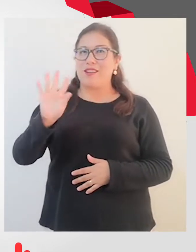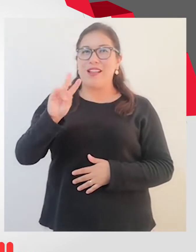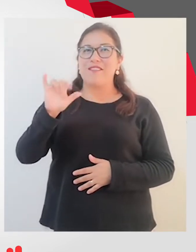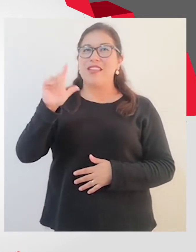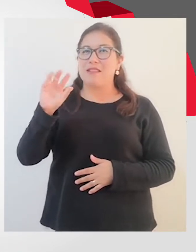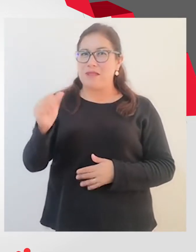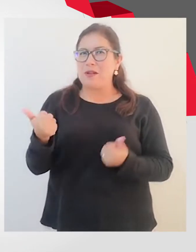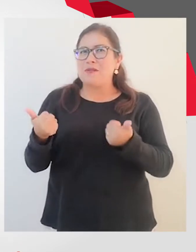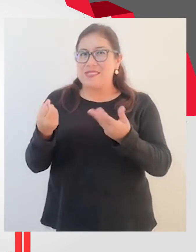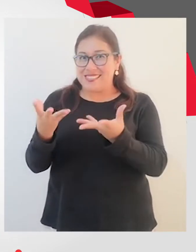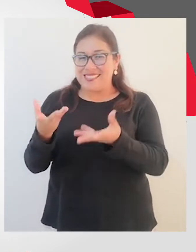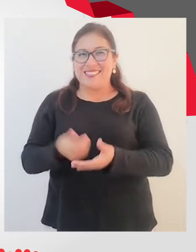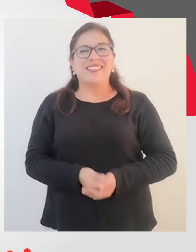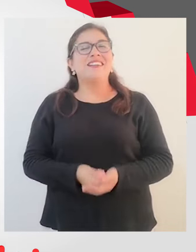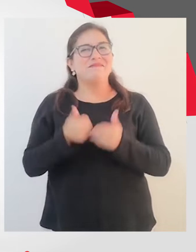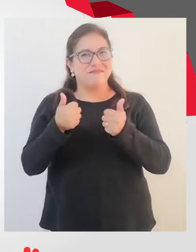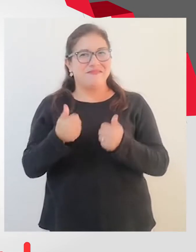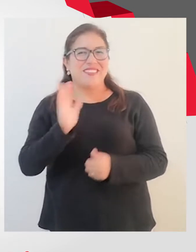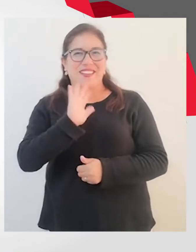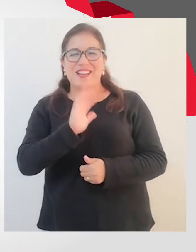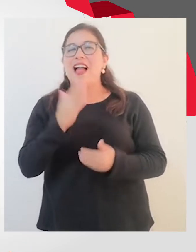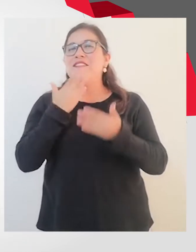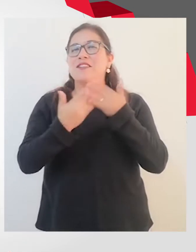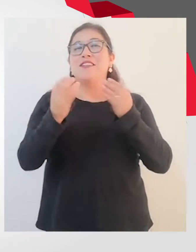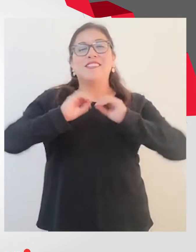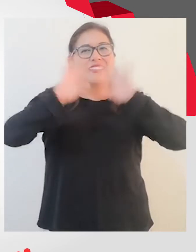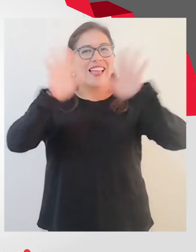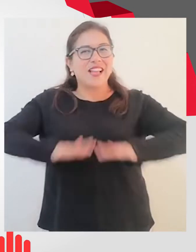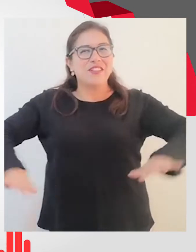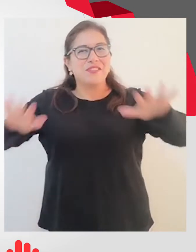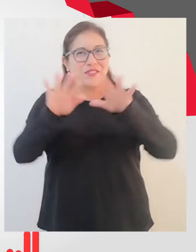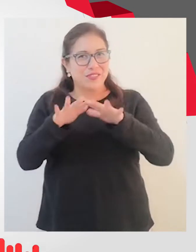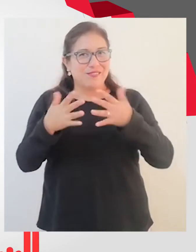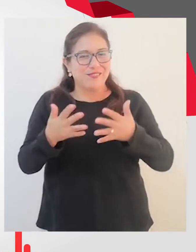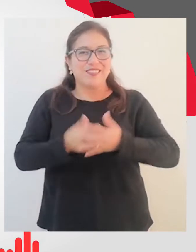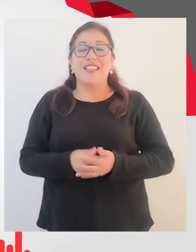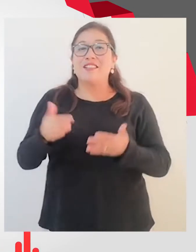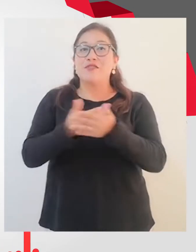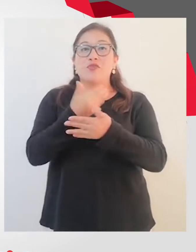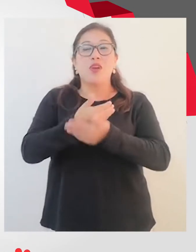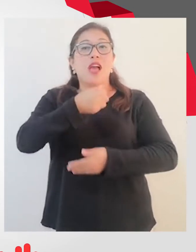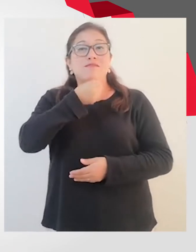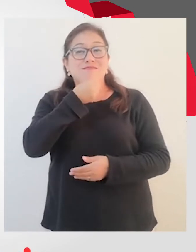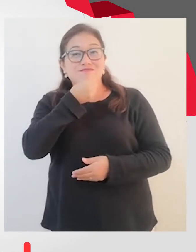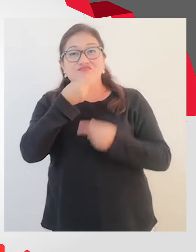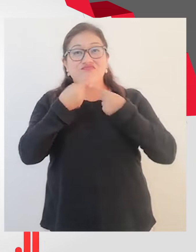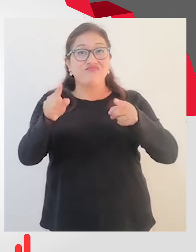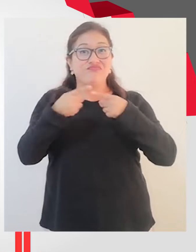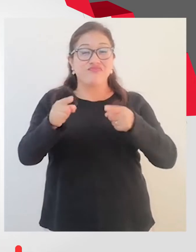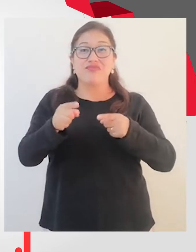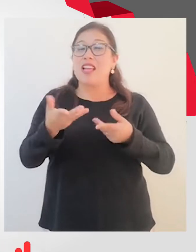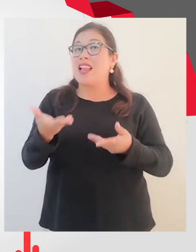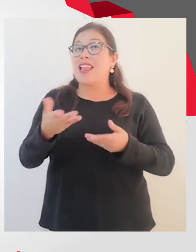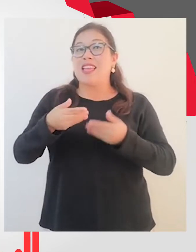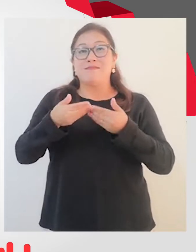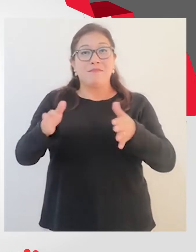¿Cómo estás? ¿Cómo estás, Enrique? Muy buenos días, buenos días a todos y todas. Nueva edición de Sin Barreras